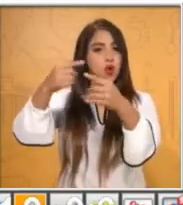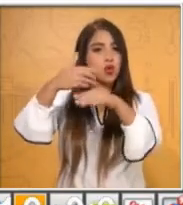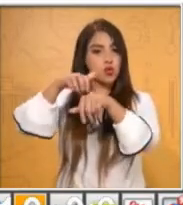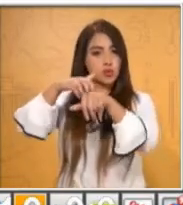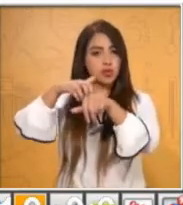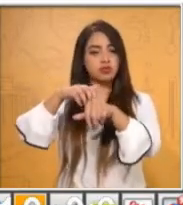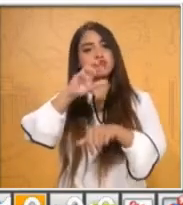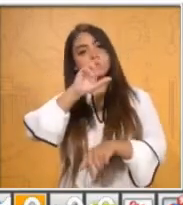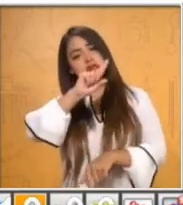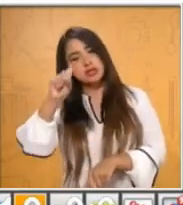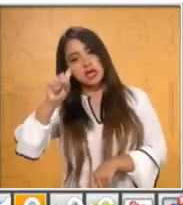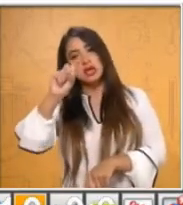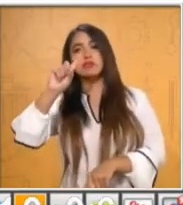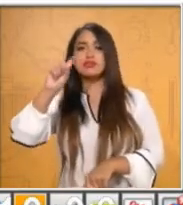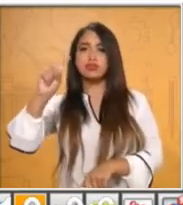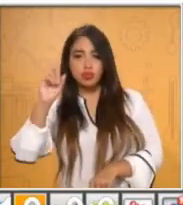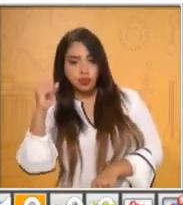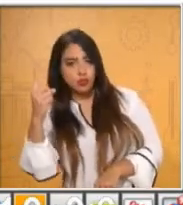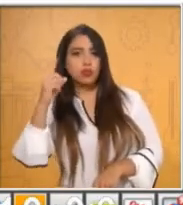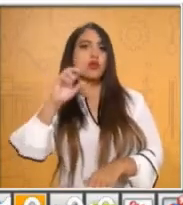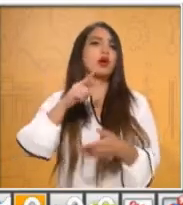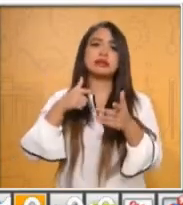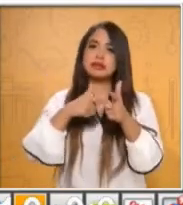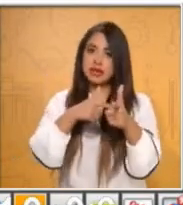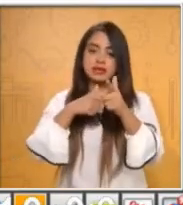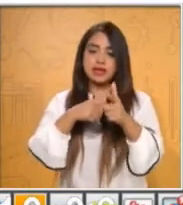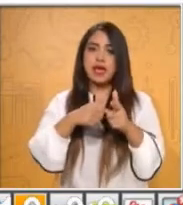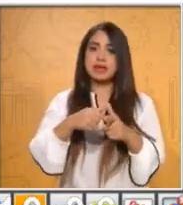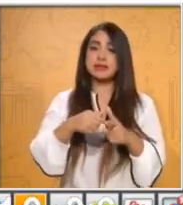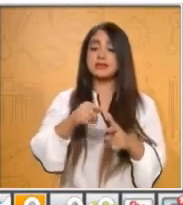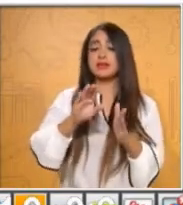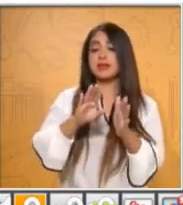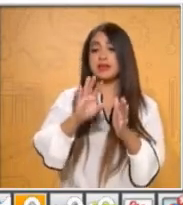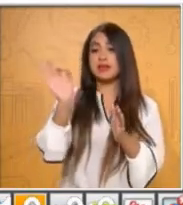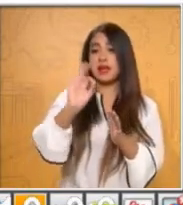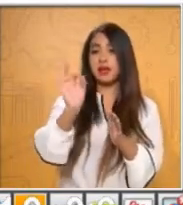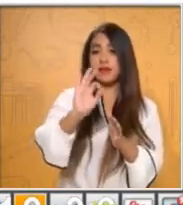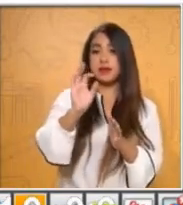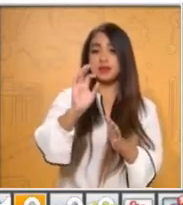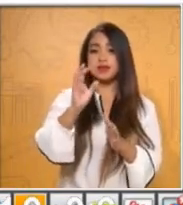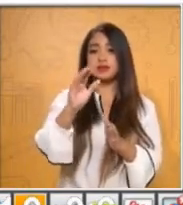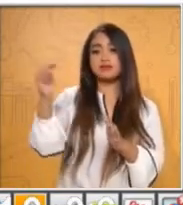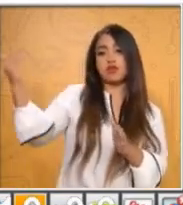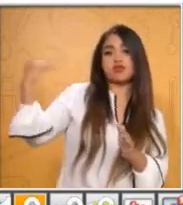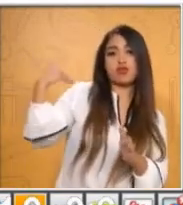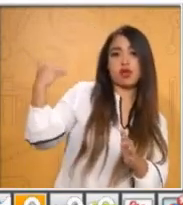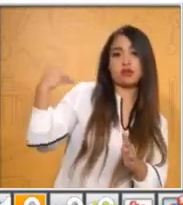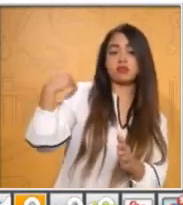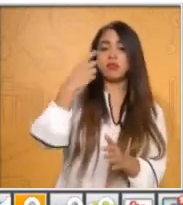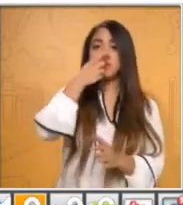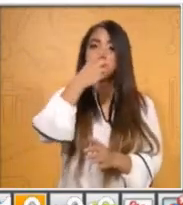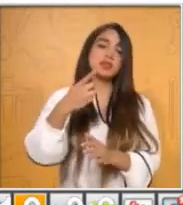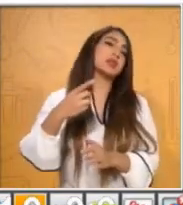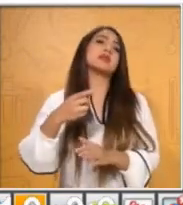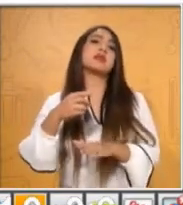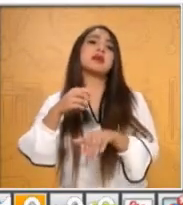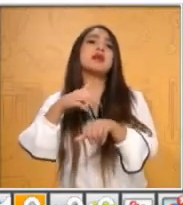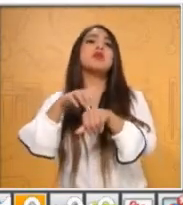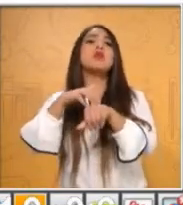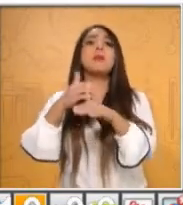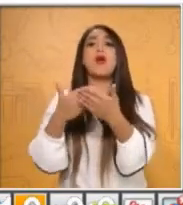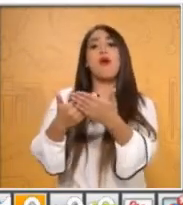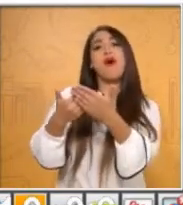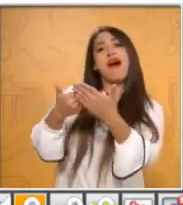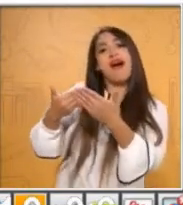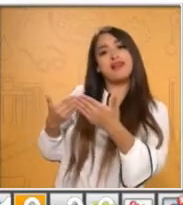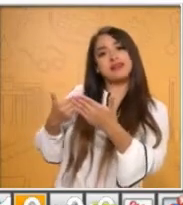la siguiente persona va a decir el 69 y luego la siguiente persona va a decir el 68 y así nos